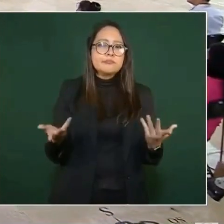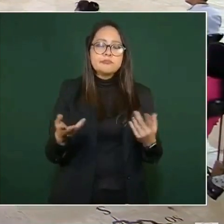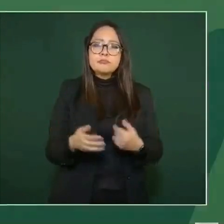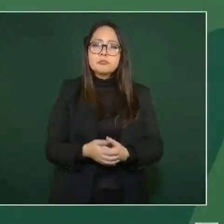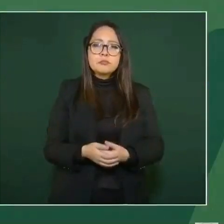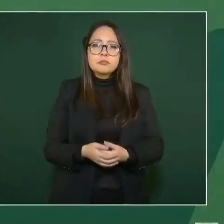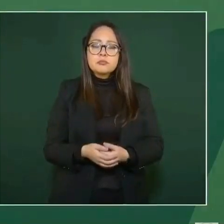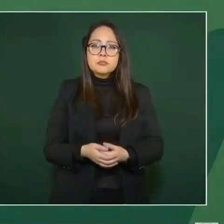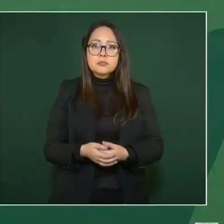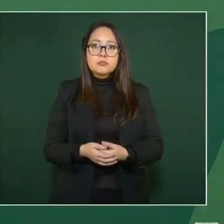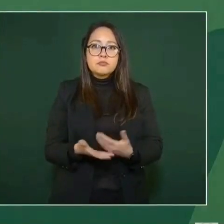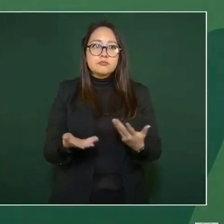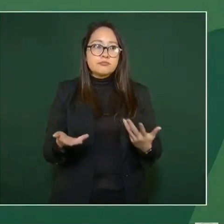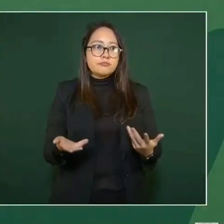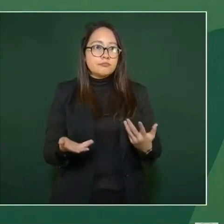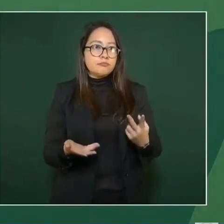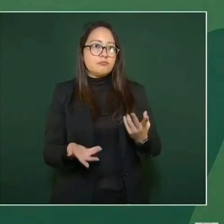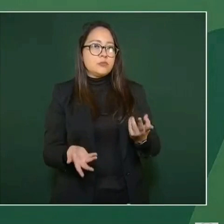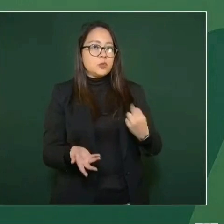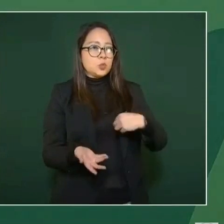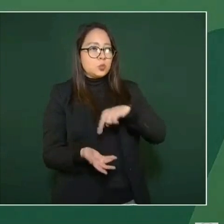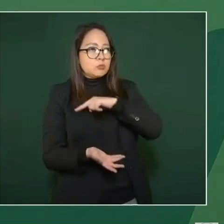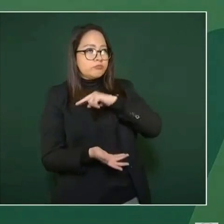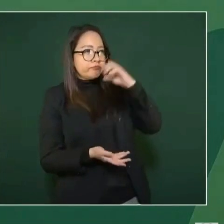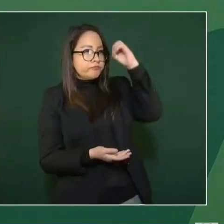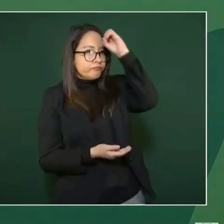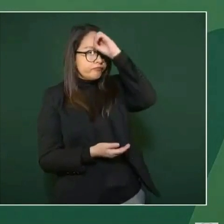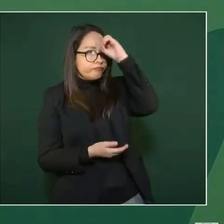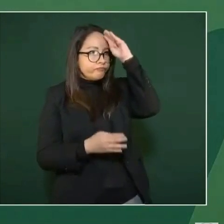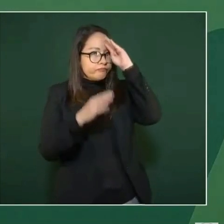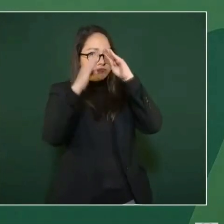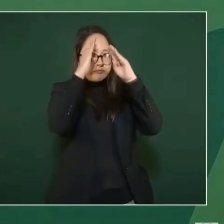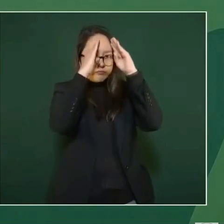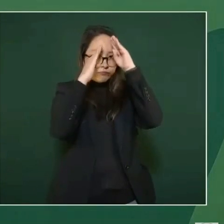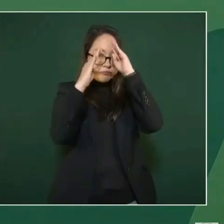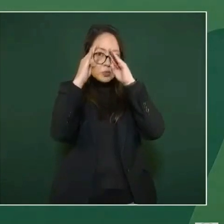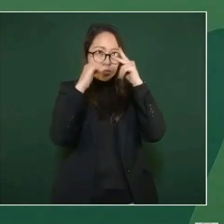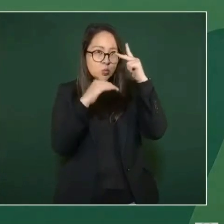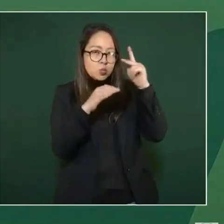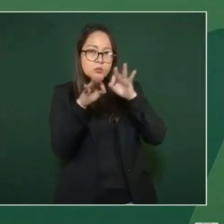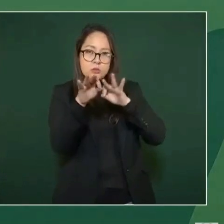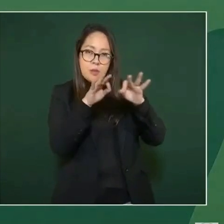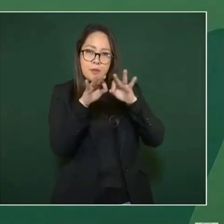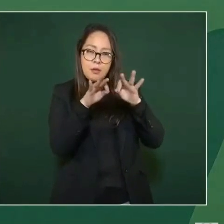que tenemos del trabajo realizado por Cuitláhuac.